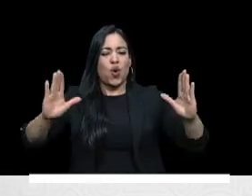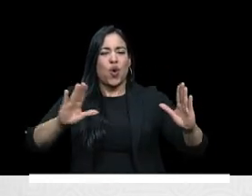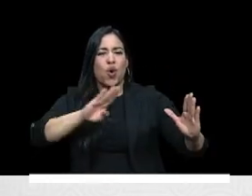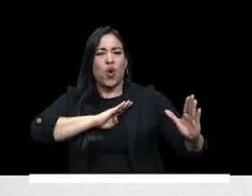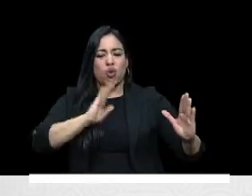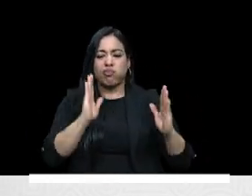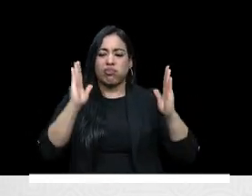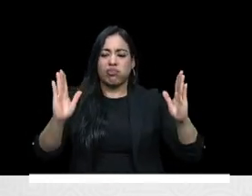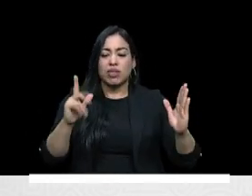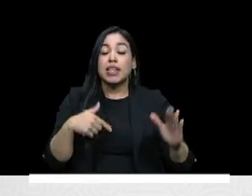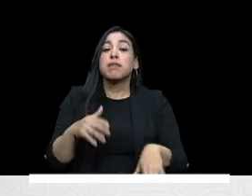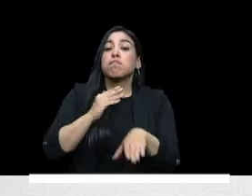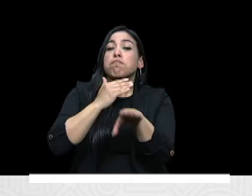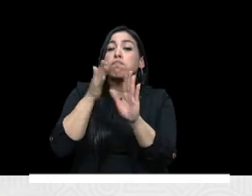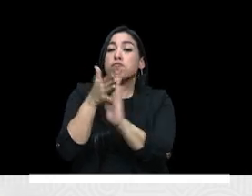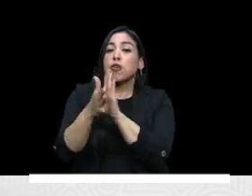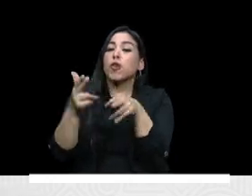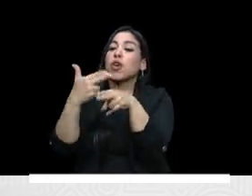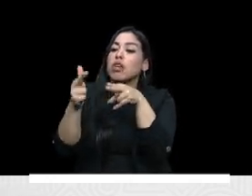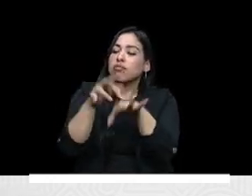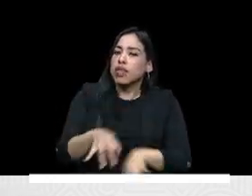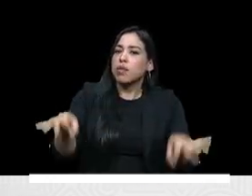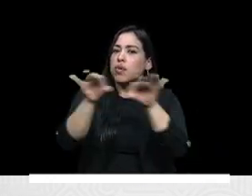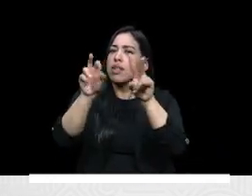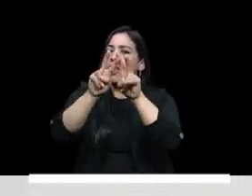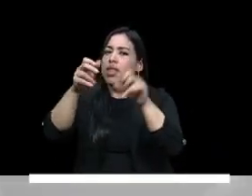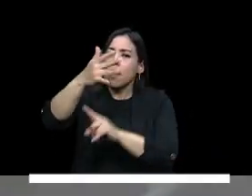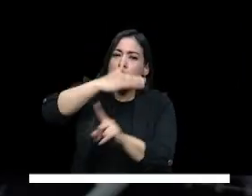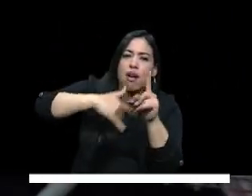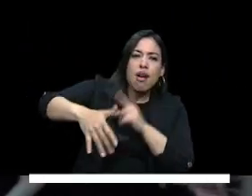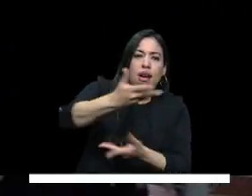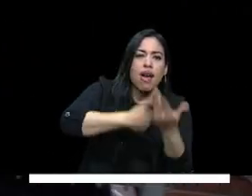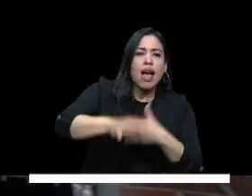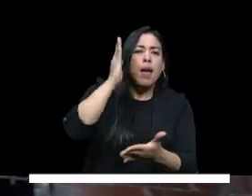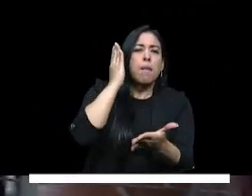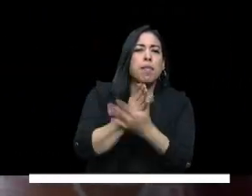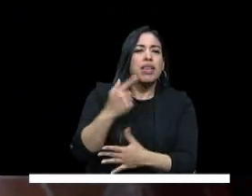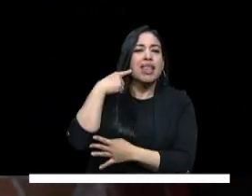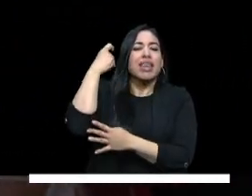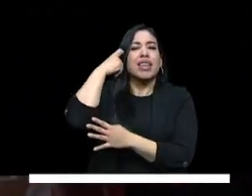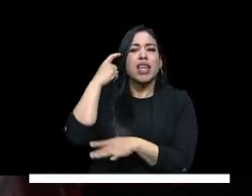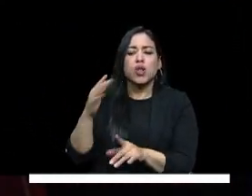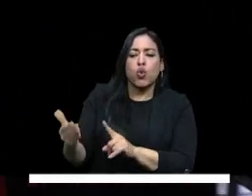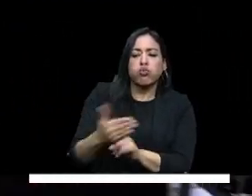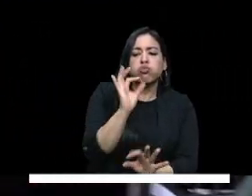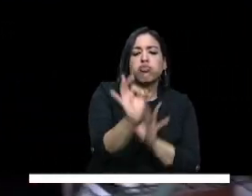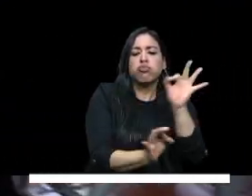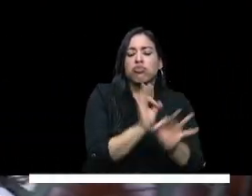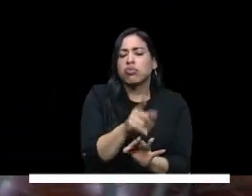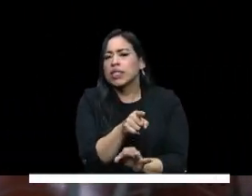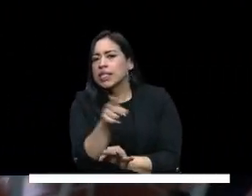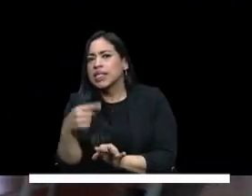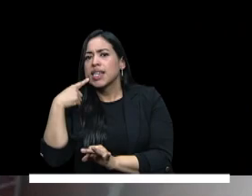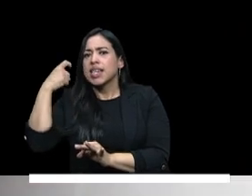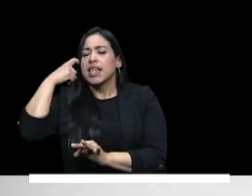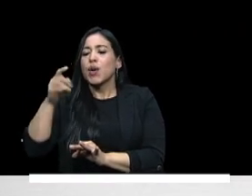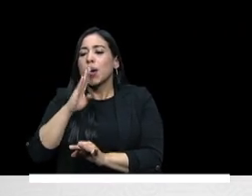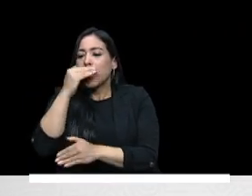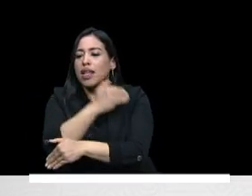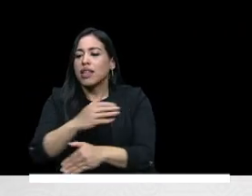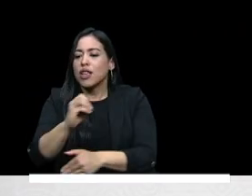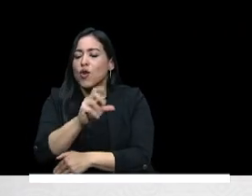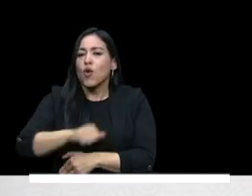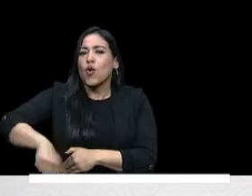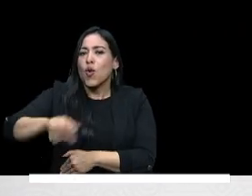reportar o va a entregar información importante relacionada con aquellos factores de protección y riesgo que tienen nuestros